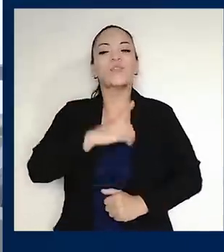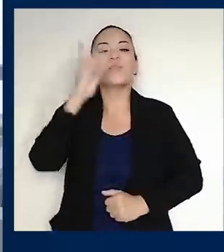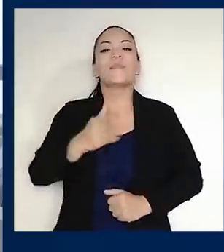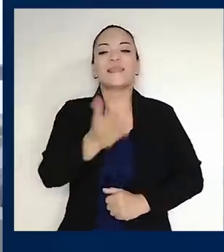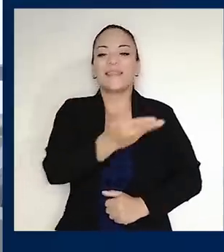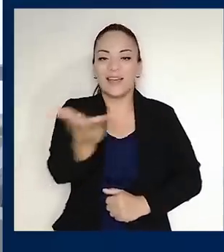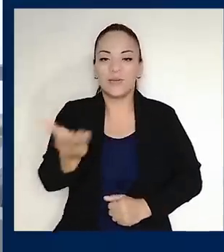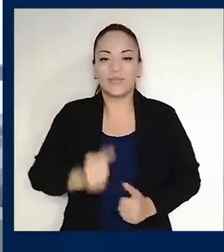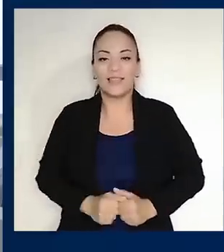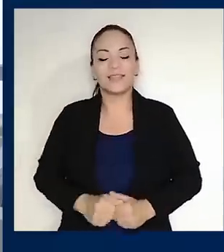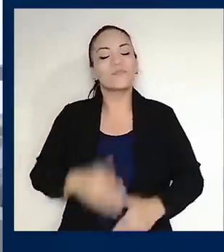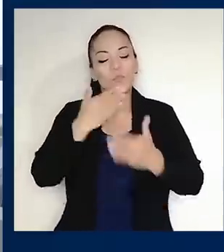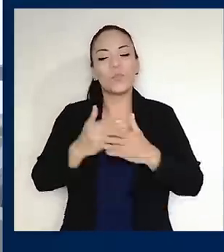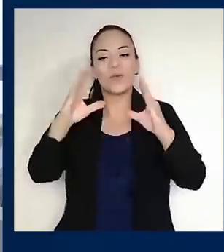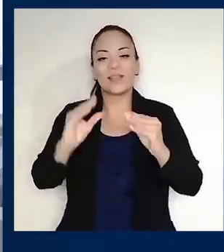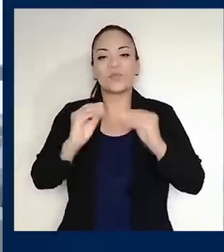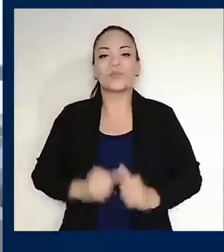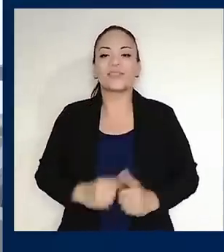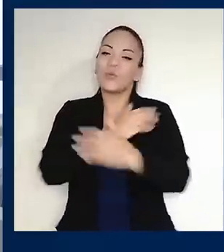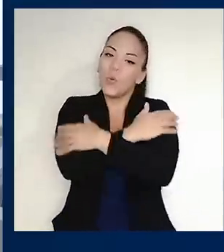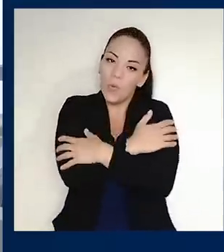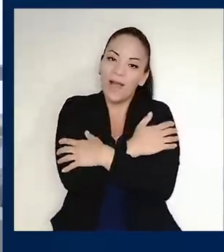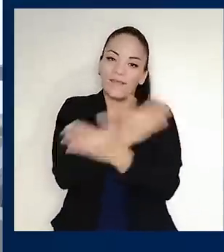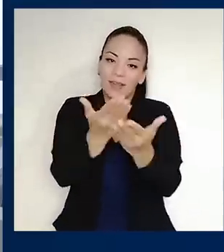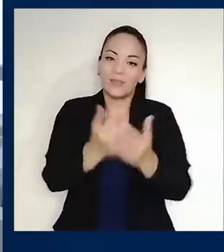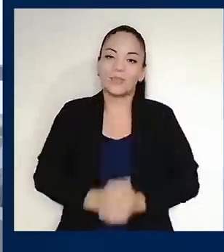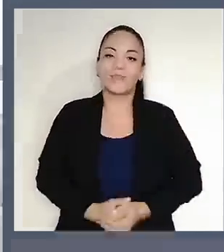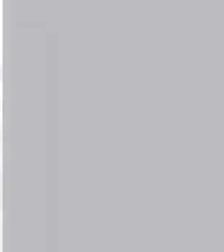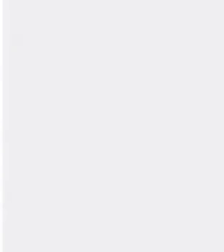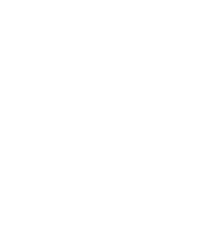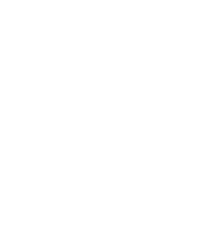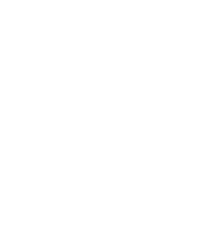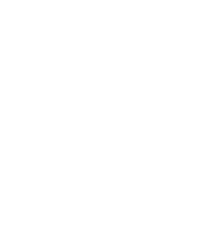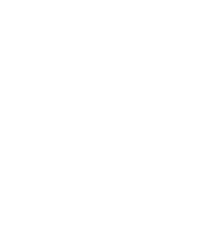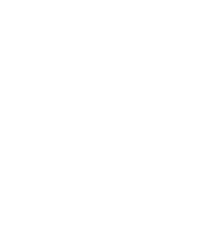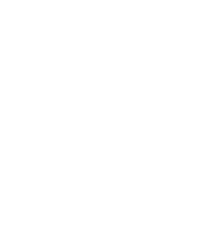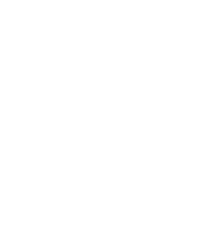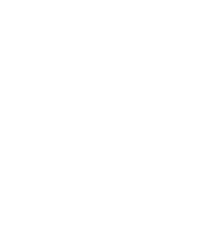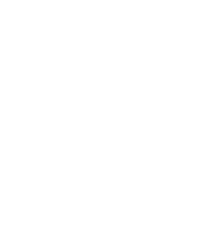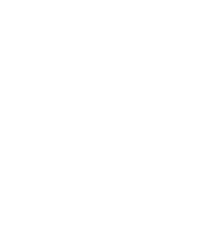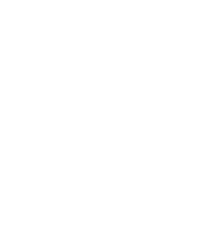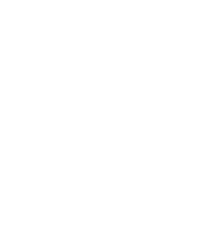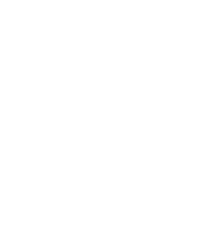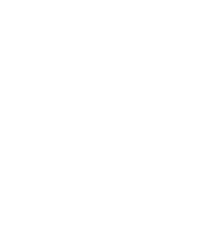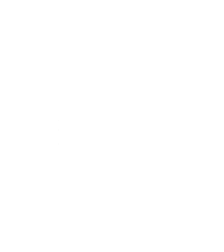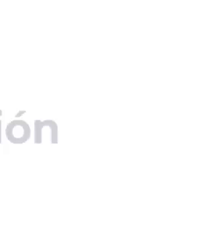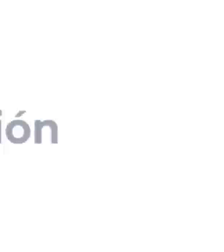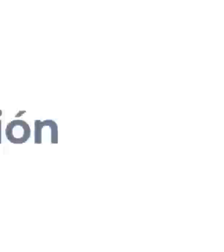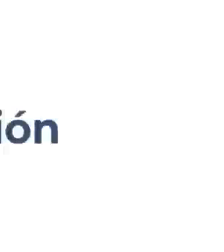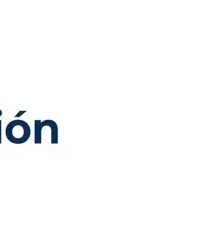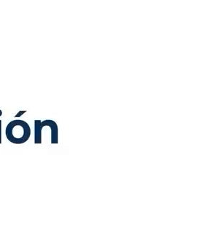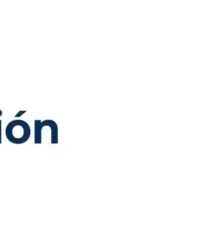Que Dios los bendiga, muy buenas noches, un abrazo fraterno. Costa Rica tiene un firme propósito,